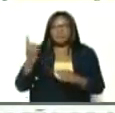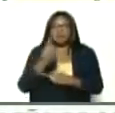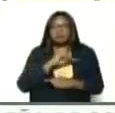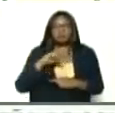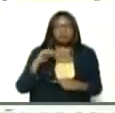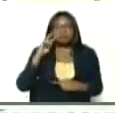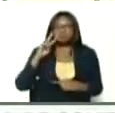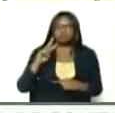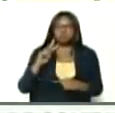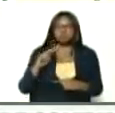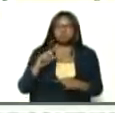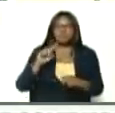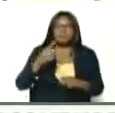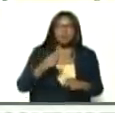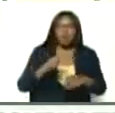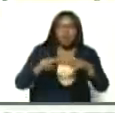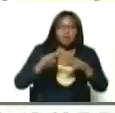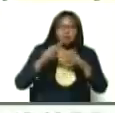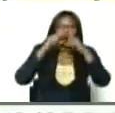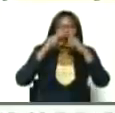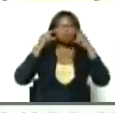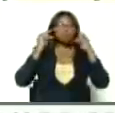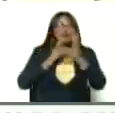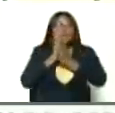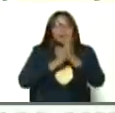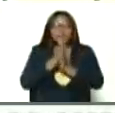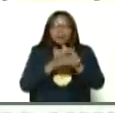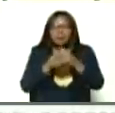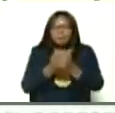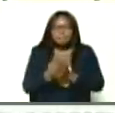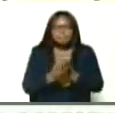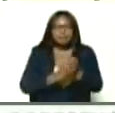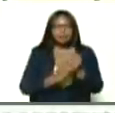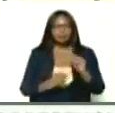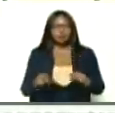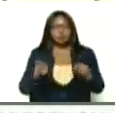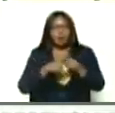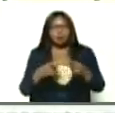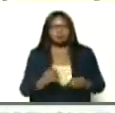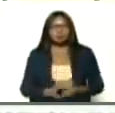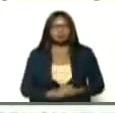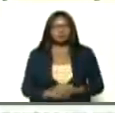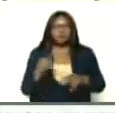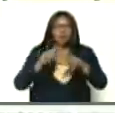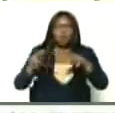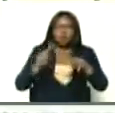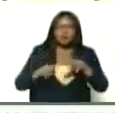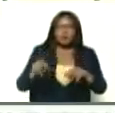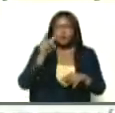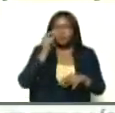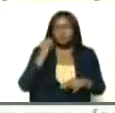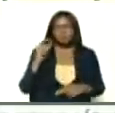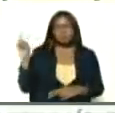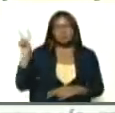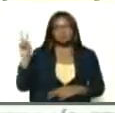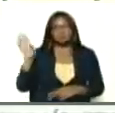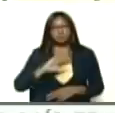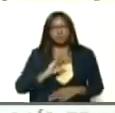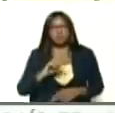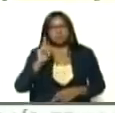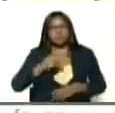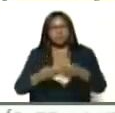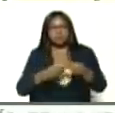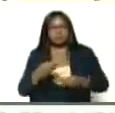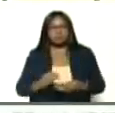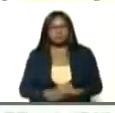mandan a poner el tapabocas, a cuidarse, a lavarse las manos, los niños y niñas de Venezuela, la